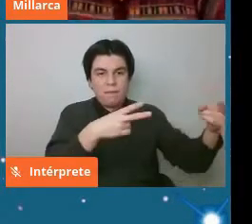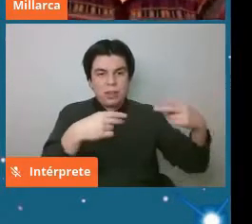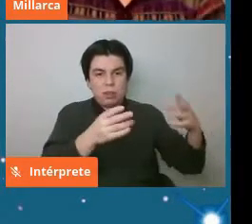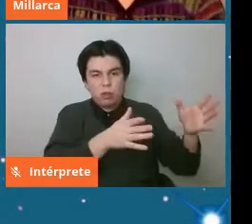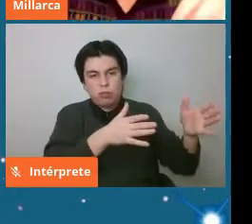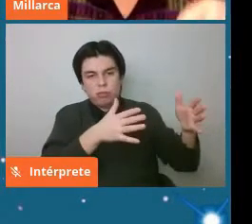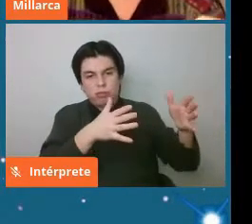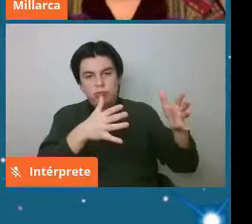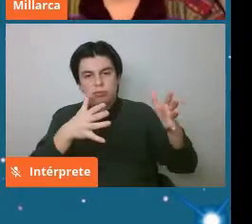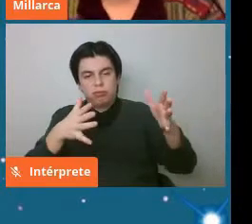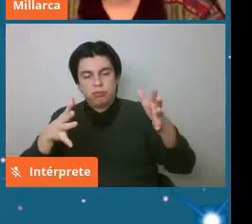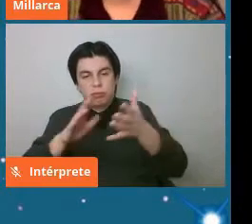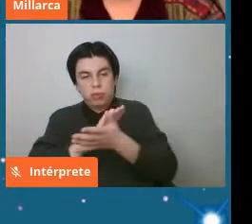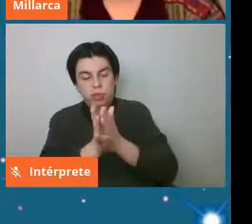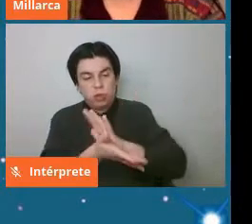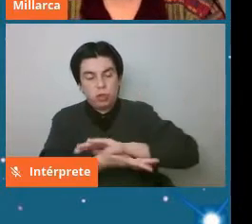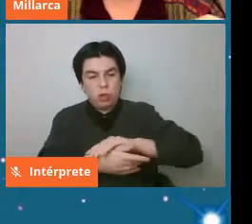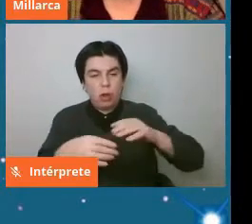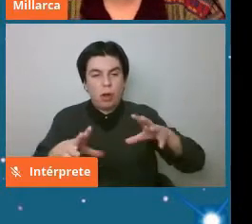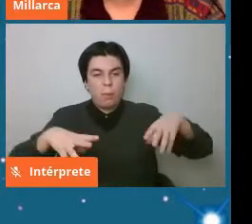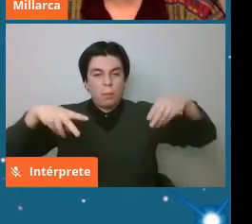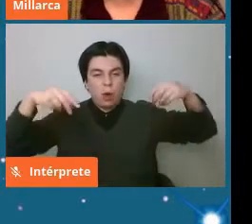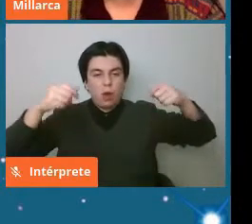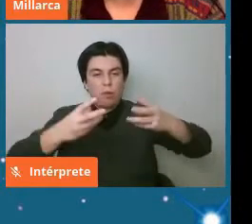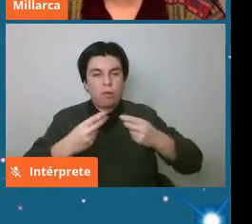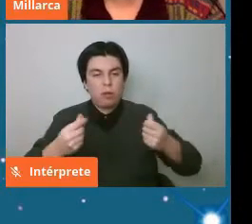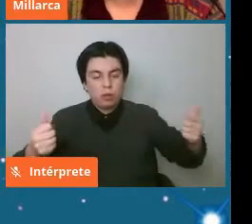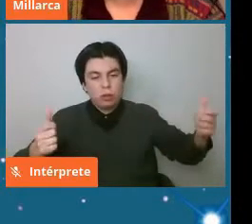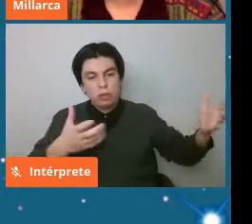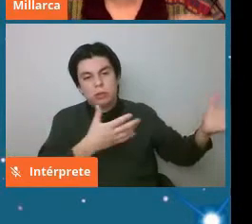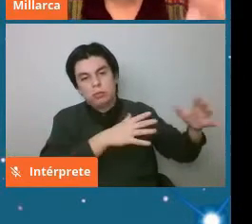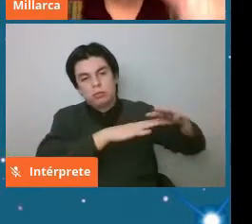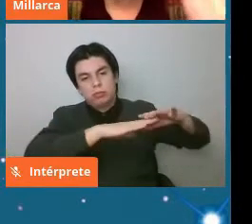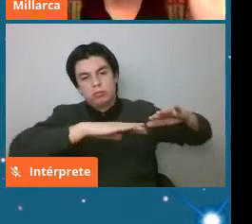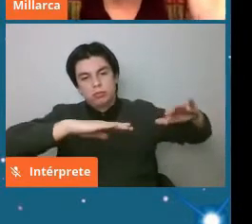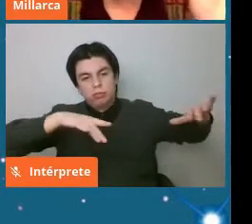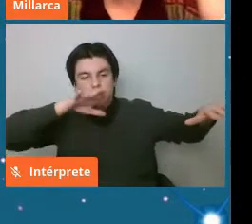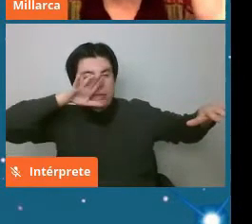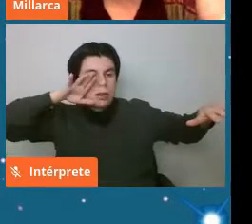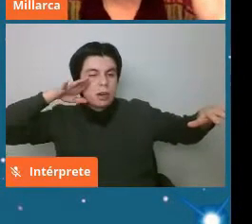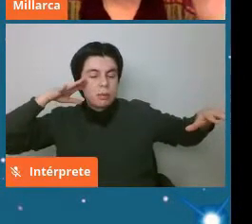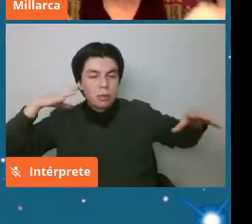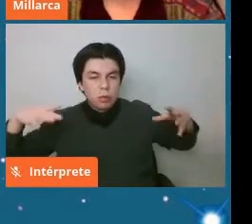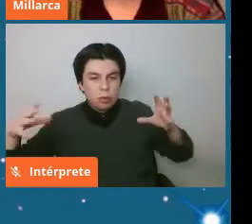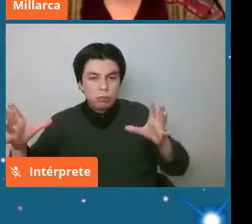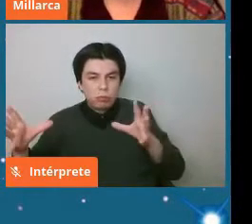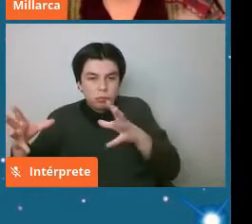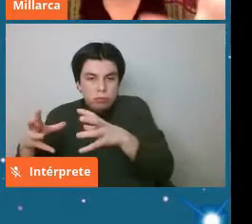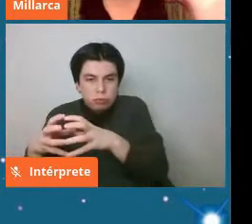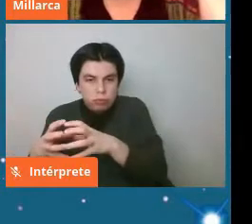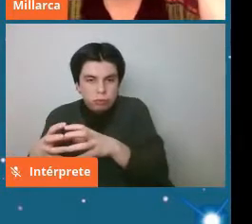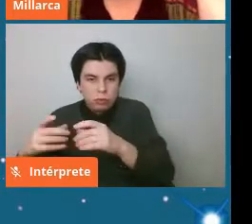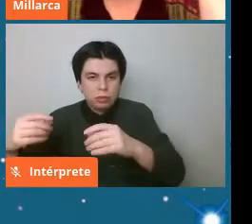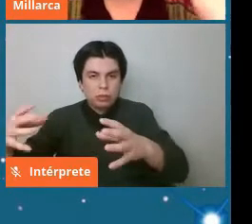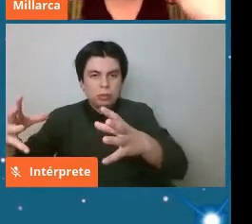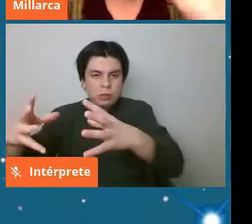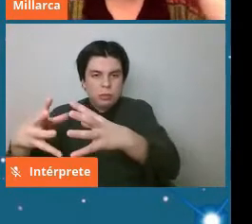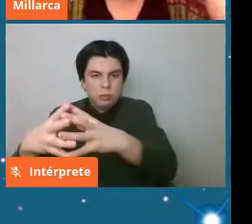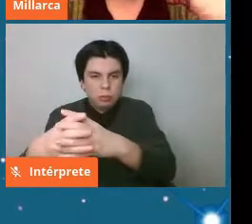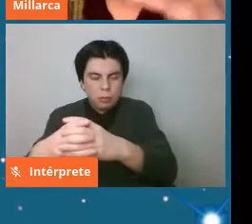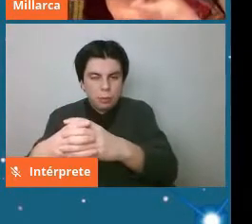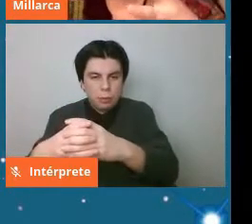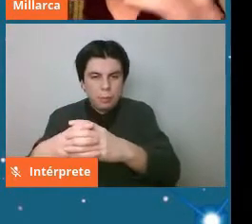material todo el polvo todo lo que estaba ahí se disipó y generó estas fusiones locales que fueron